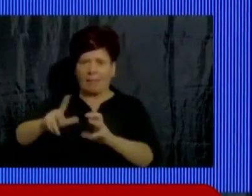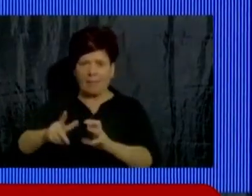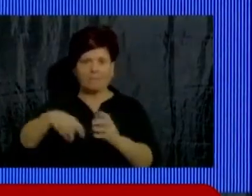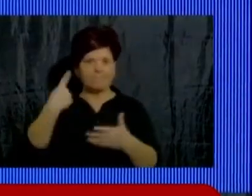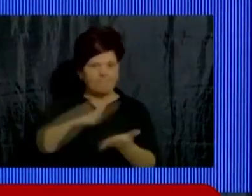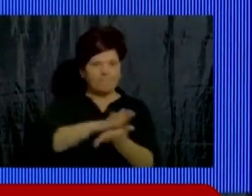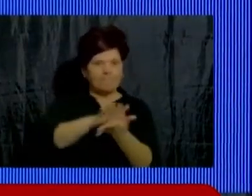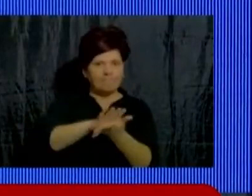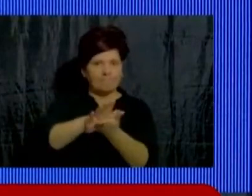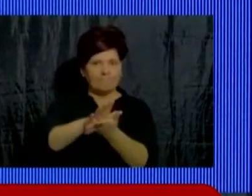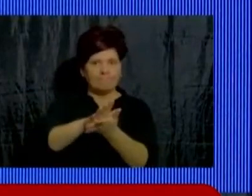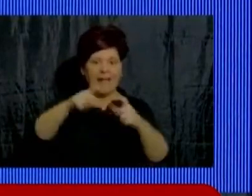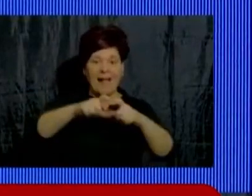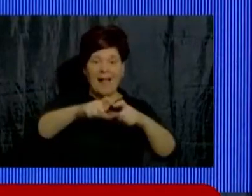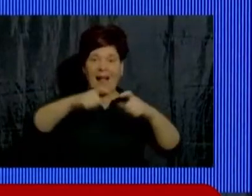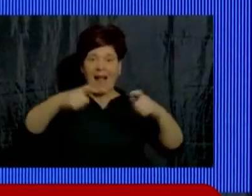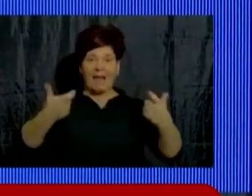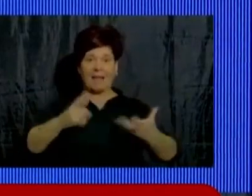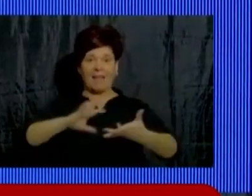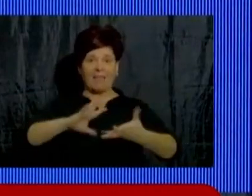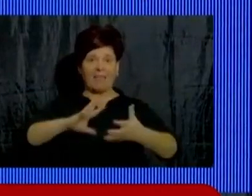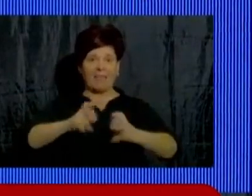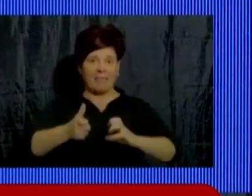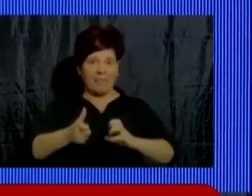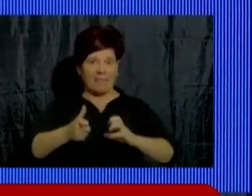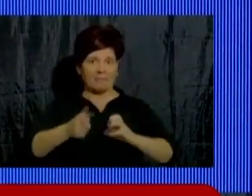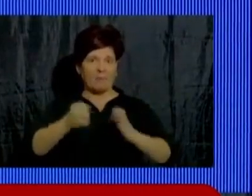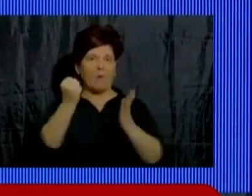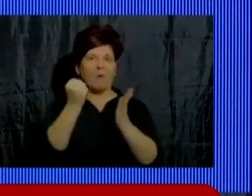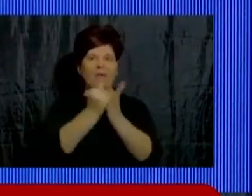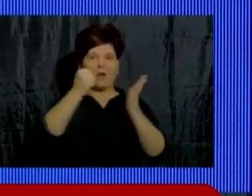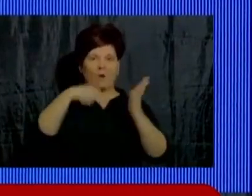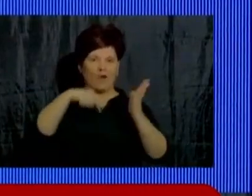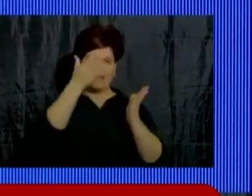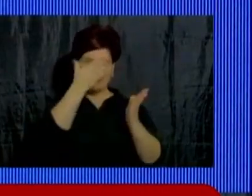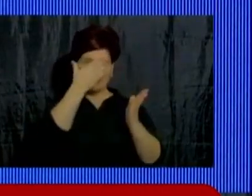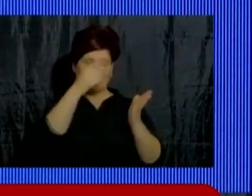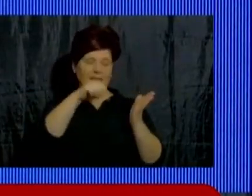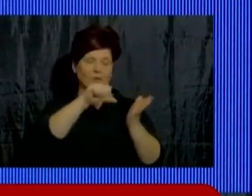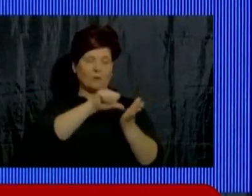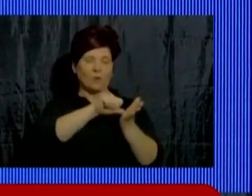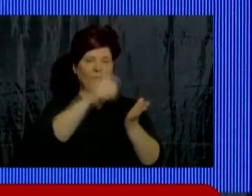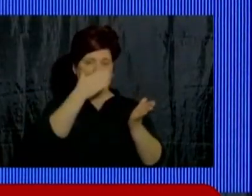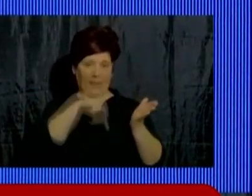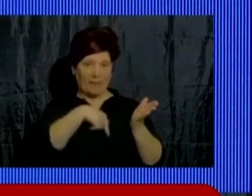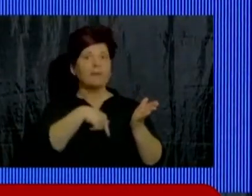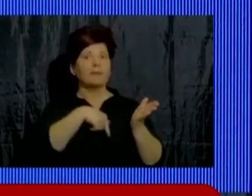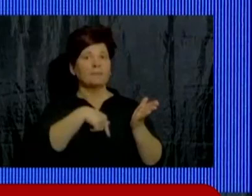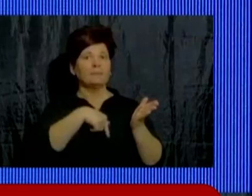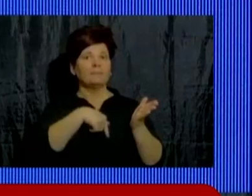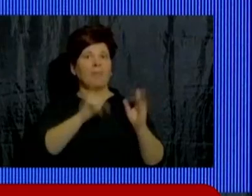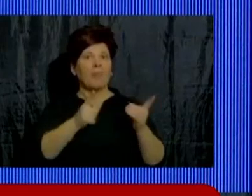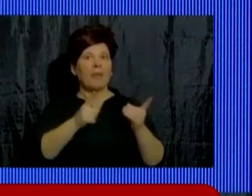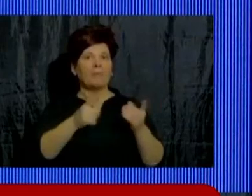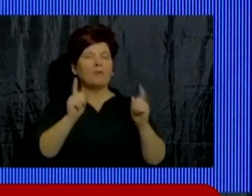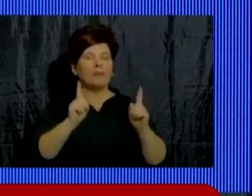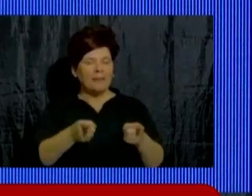rotura de la cañada, una obra histórica, un ícono de la ciudad que también padeció las consecuencias de ese inusual temporal.